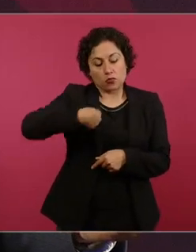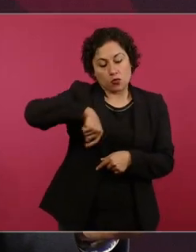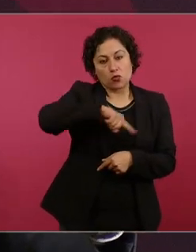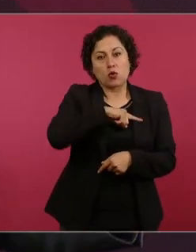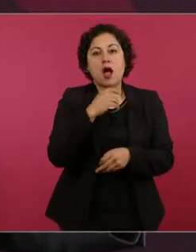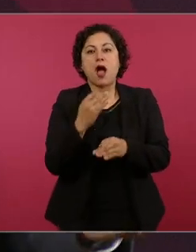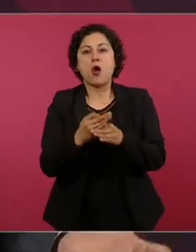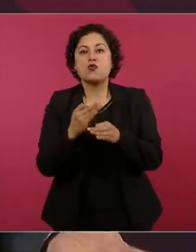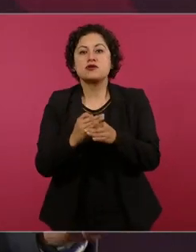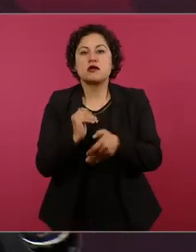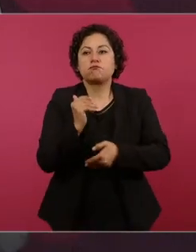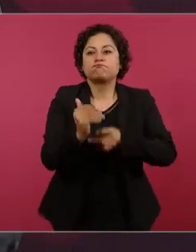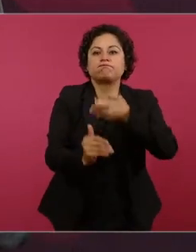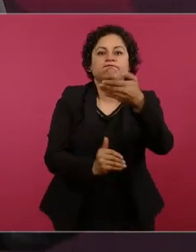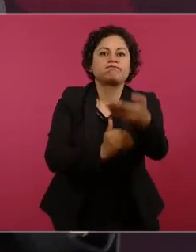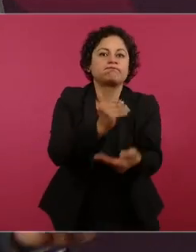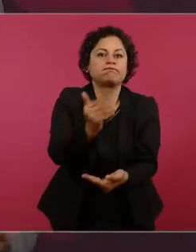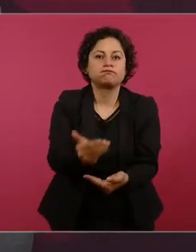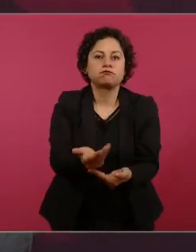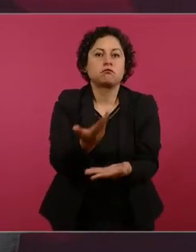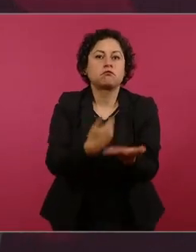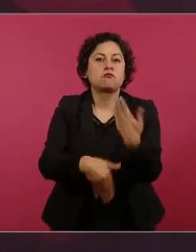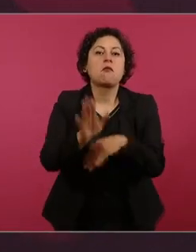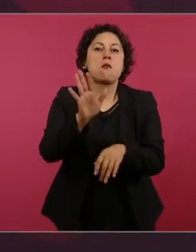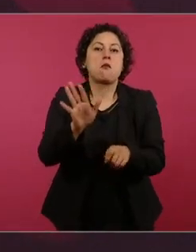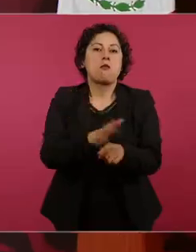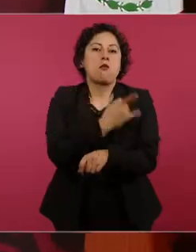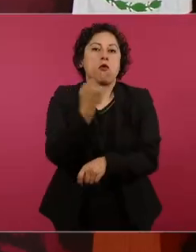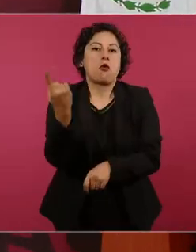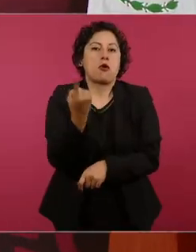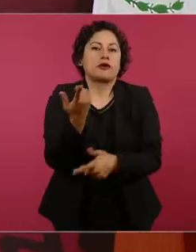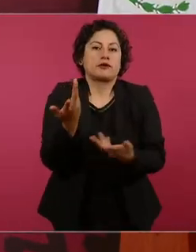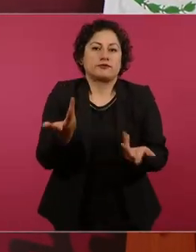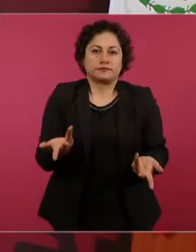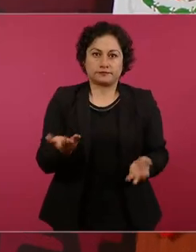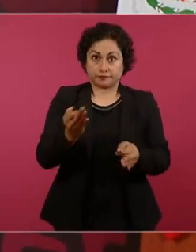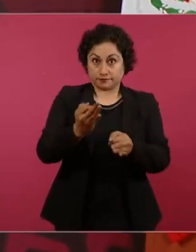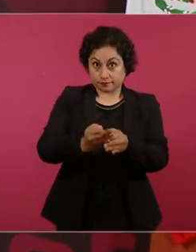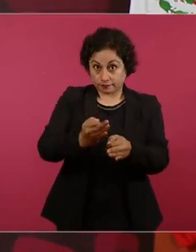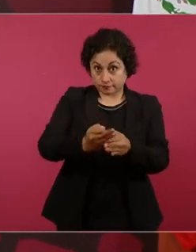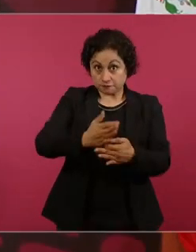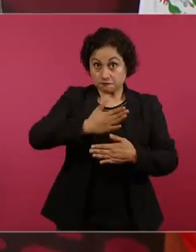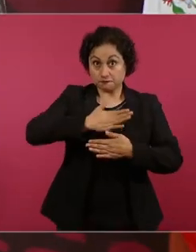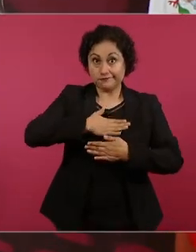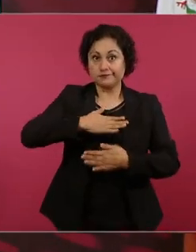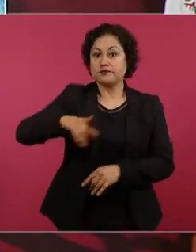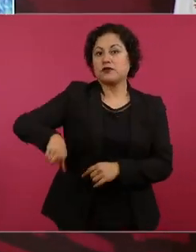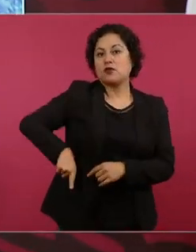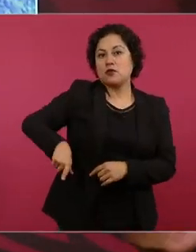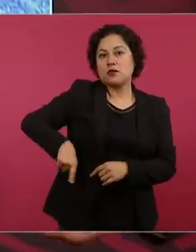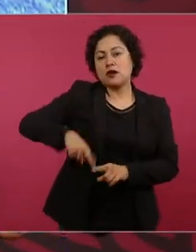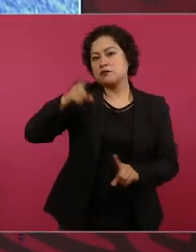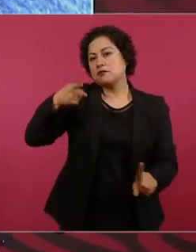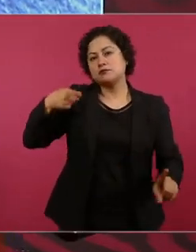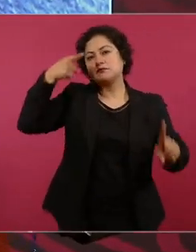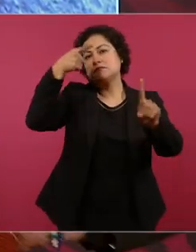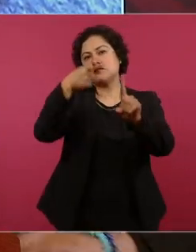cuál es el plan que aplica el gobierno que represento es sencillo